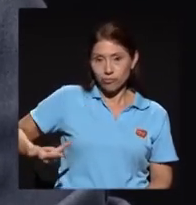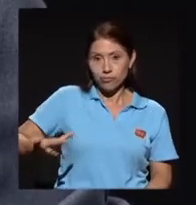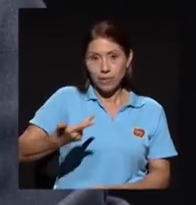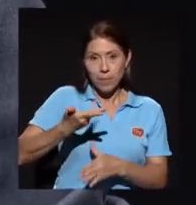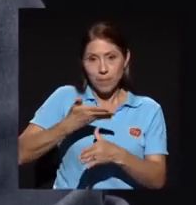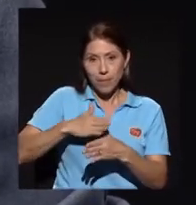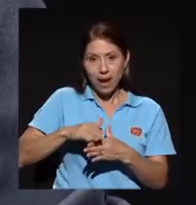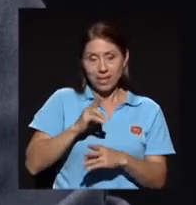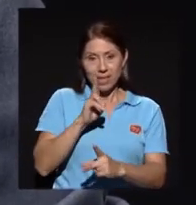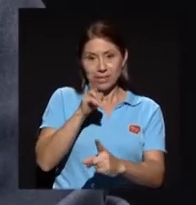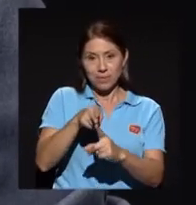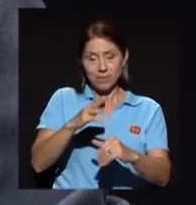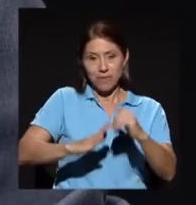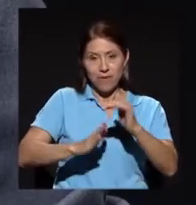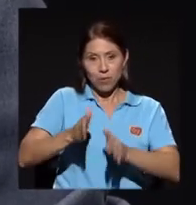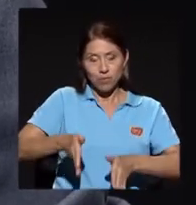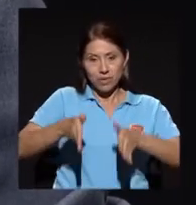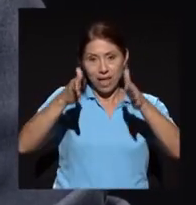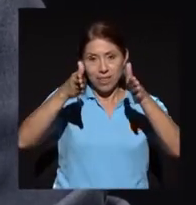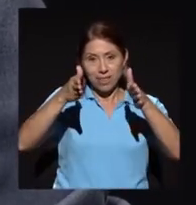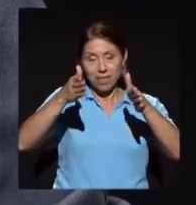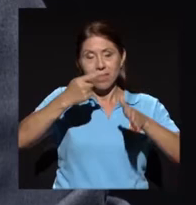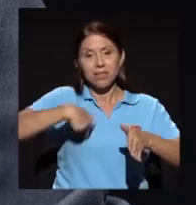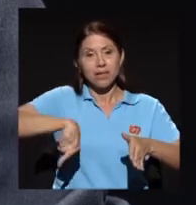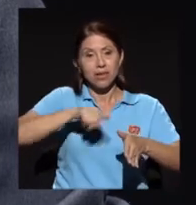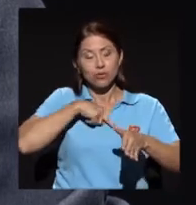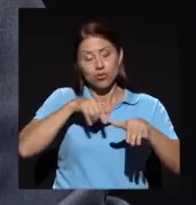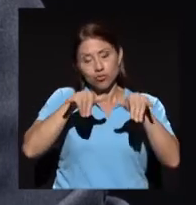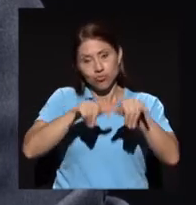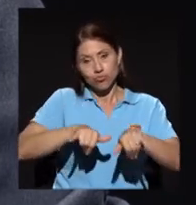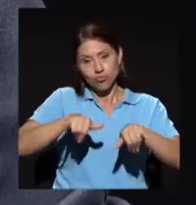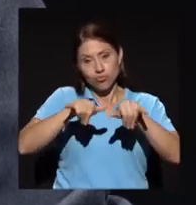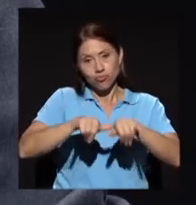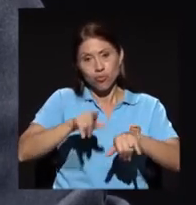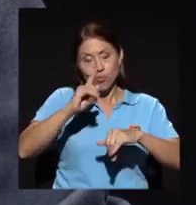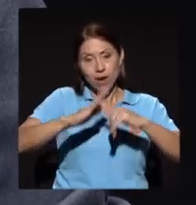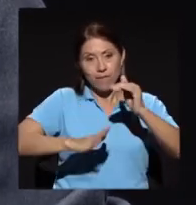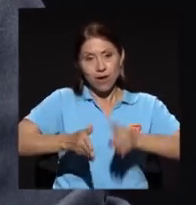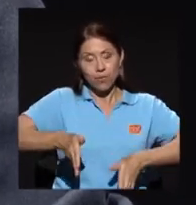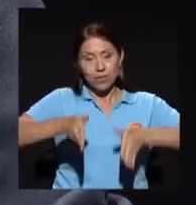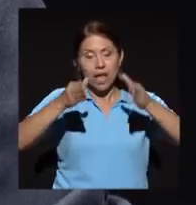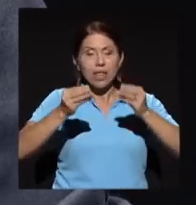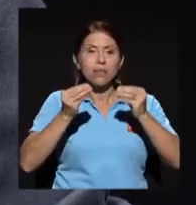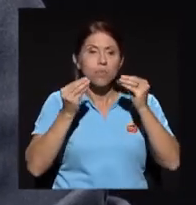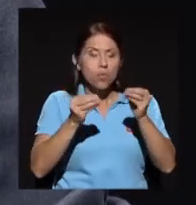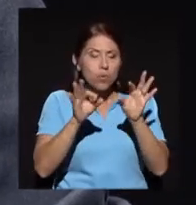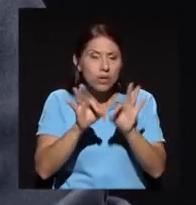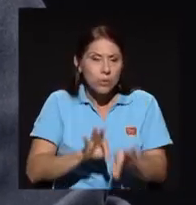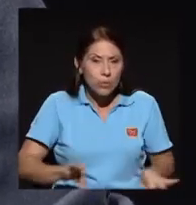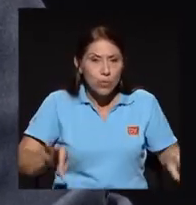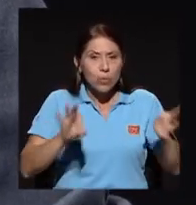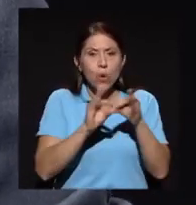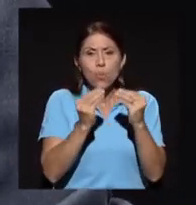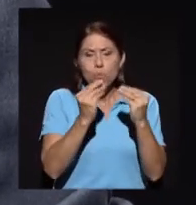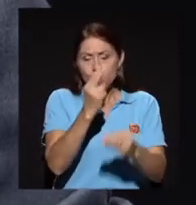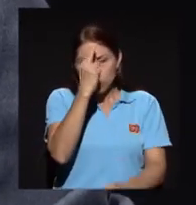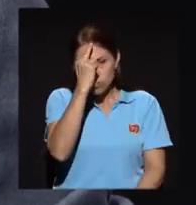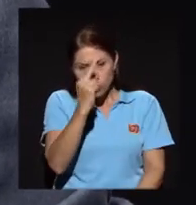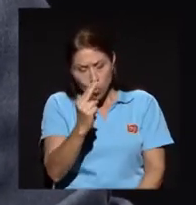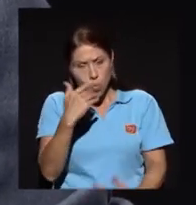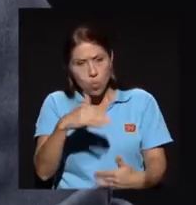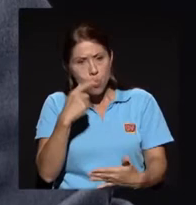facultad, de estar en una facultad muy referente, muy privilegiada, que ha tenido